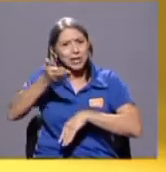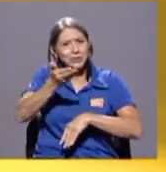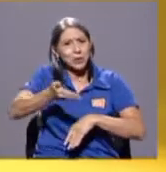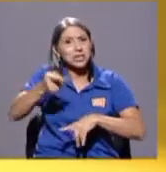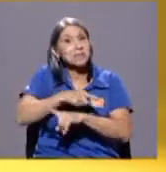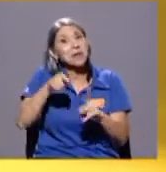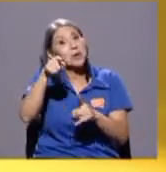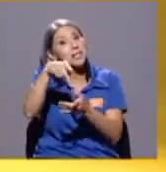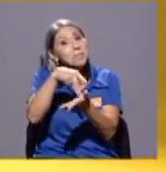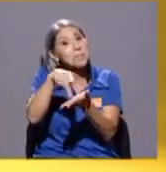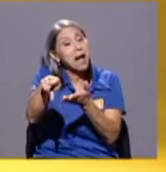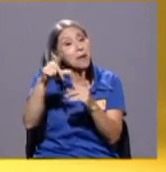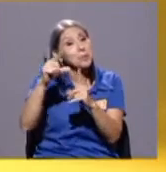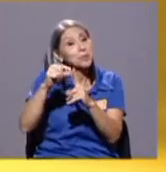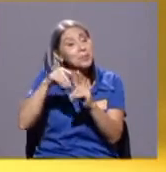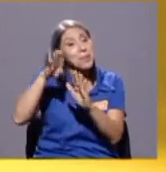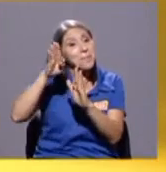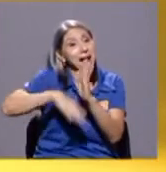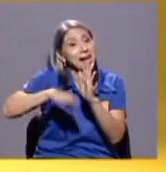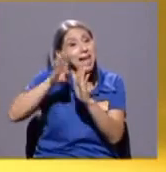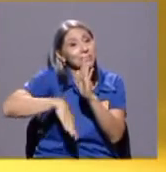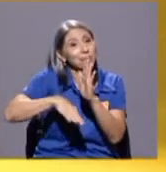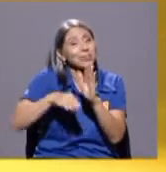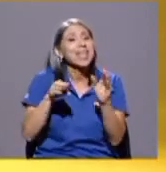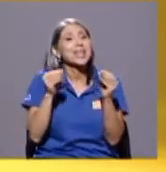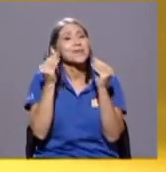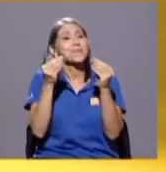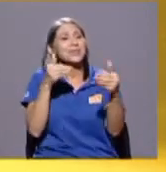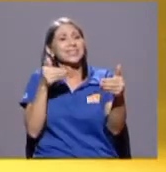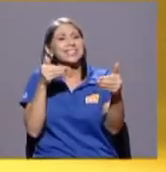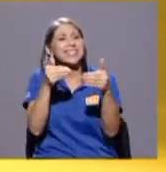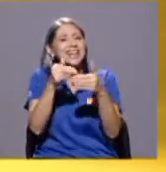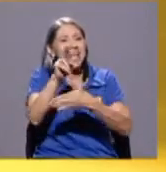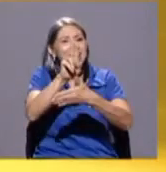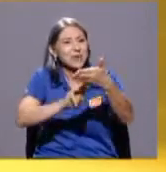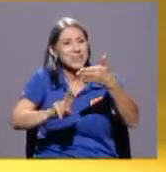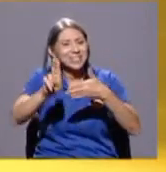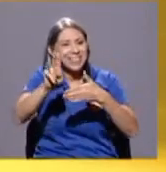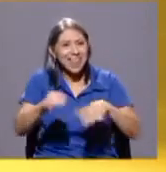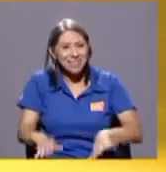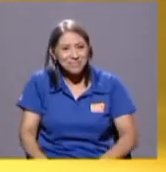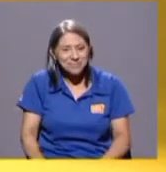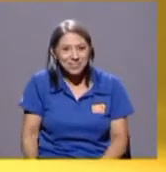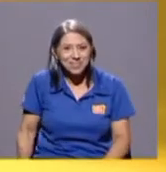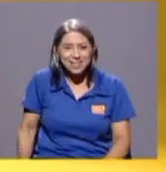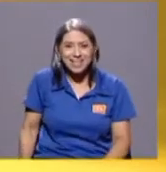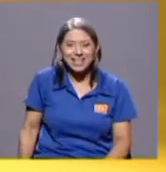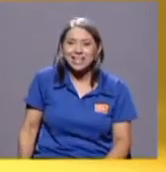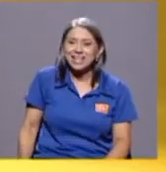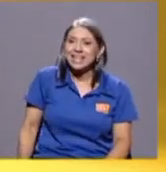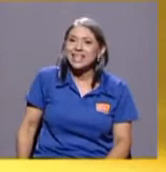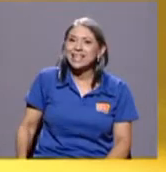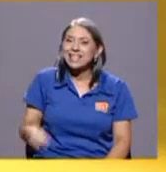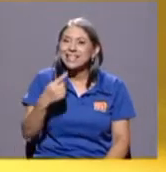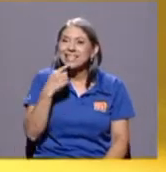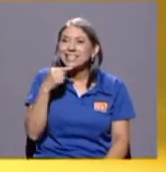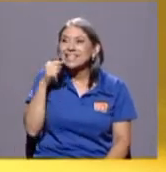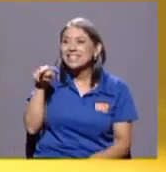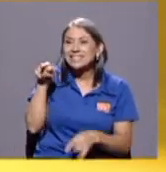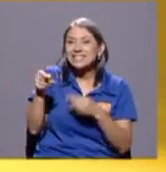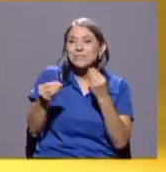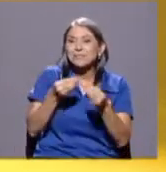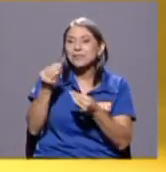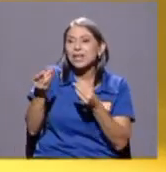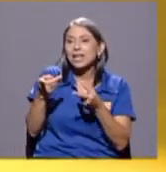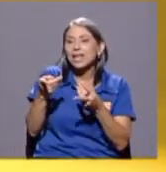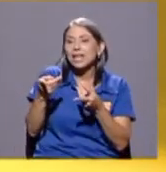media cuadra de la universidad. El Divine Tracy Hotel. Así es, así es. Y